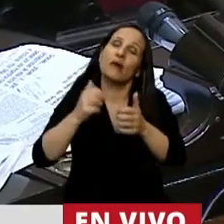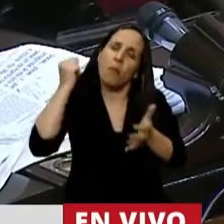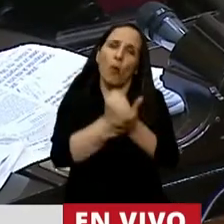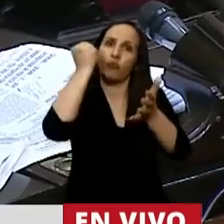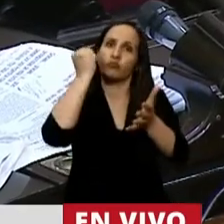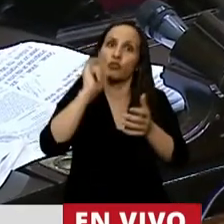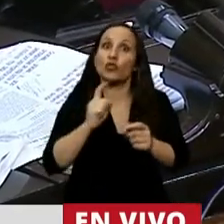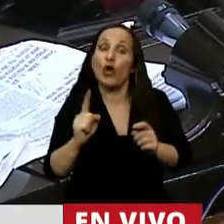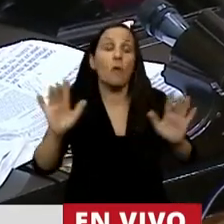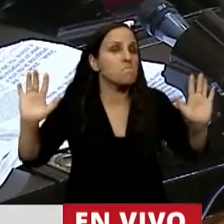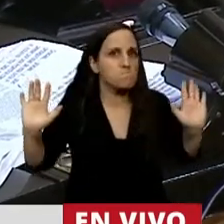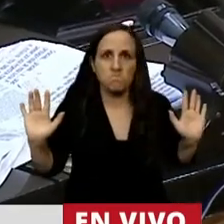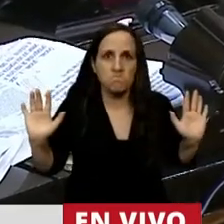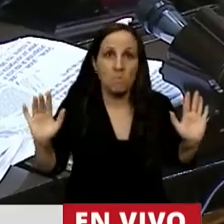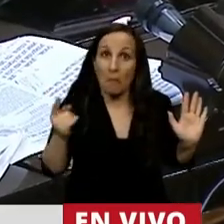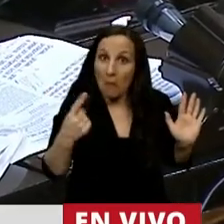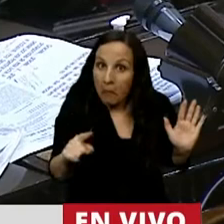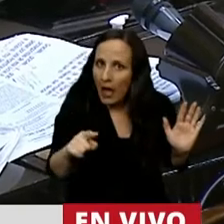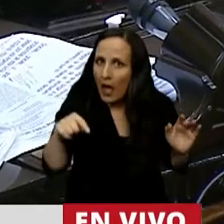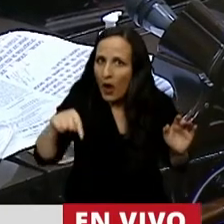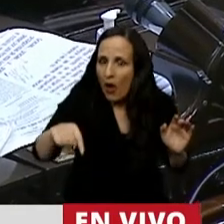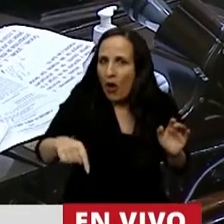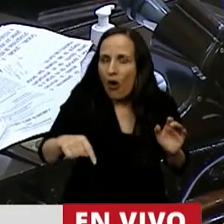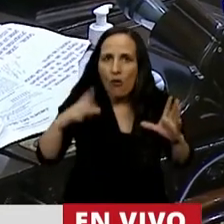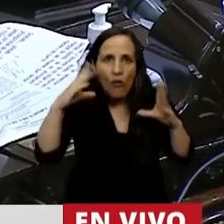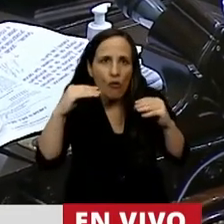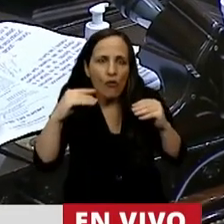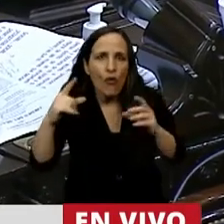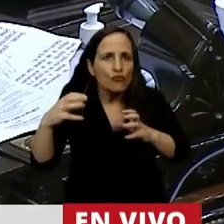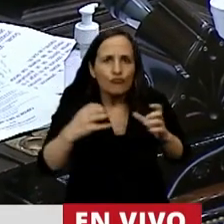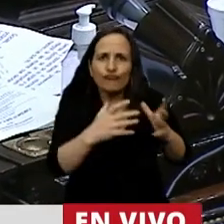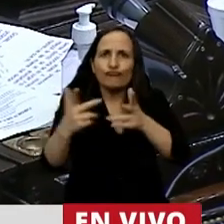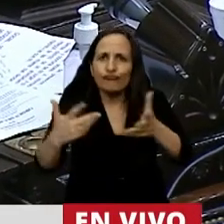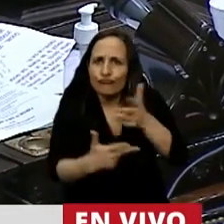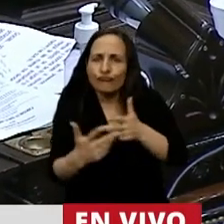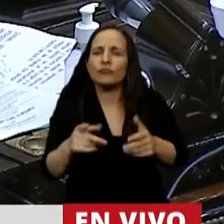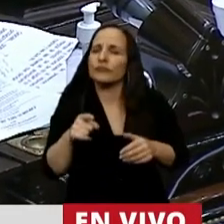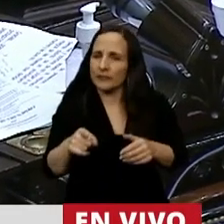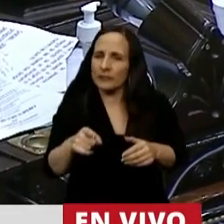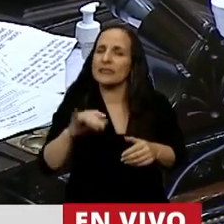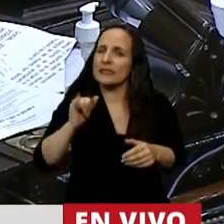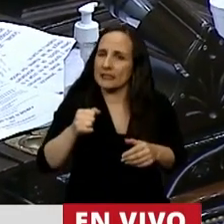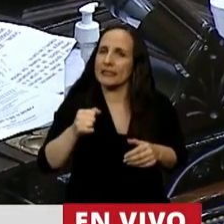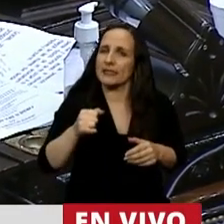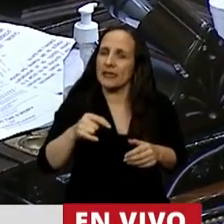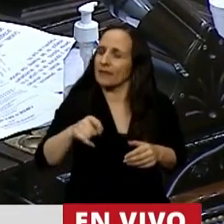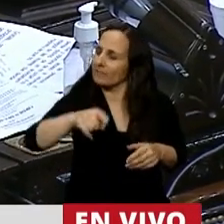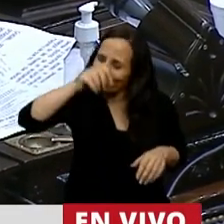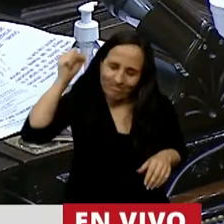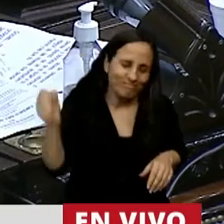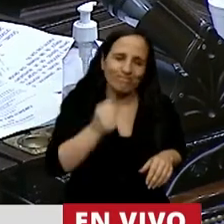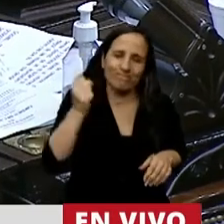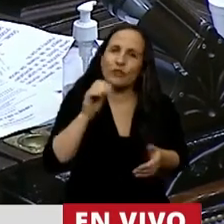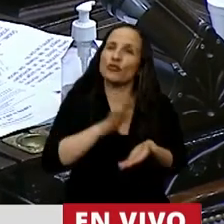Lo que sí estoy seguro es que el debate que estamos haciendo esta noche va a formar parte de los hitos en la